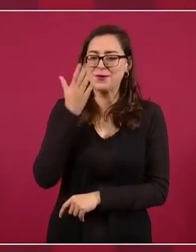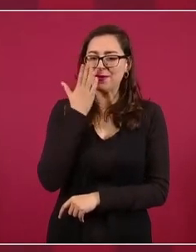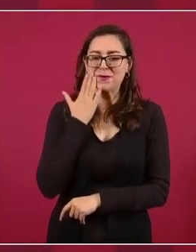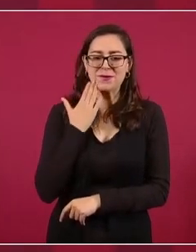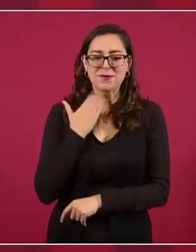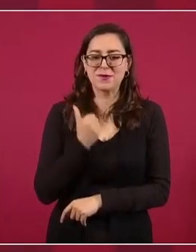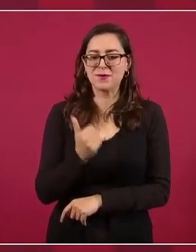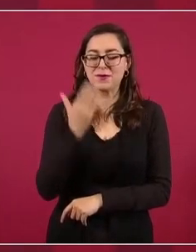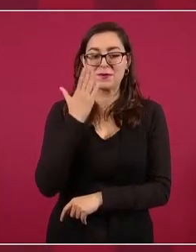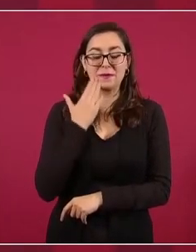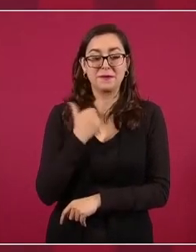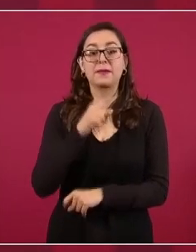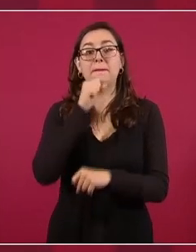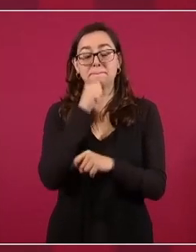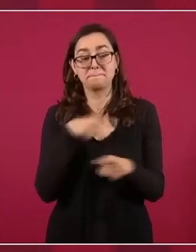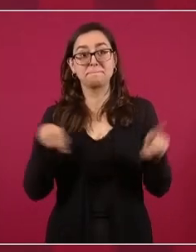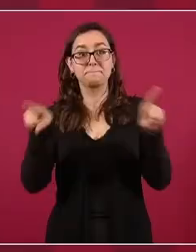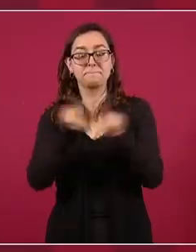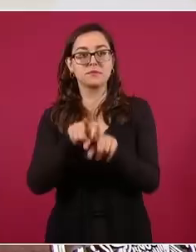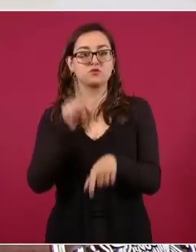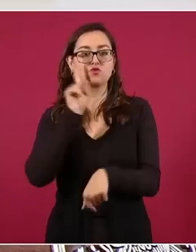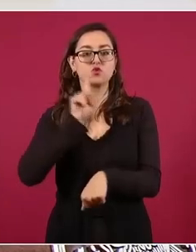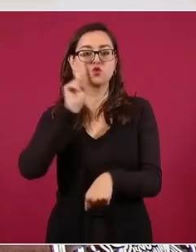secretaria de Comercio.